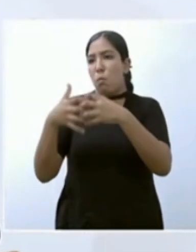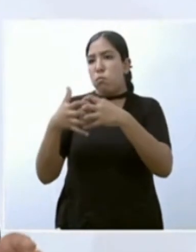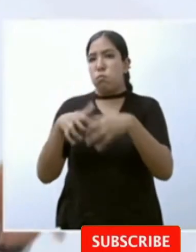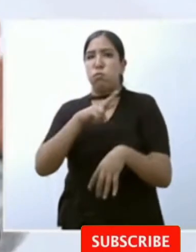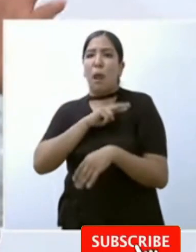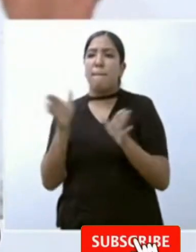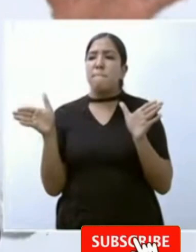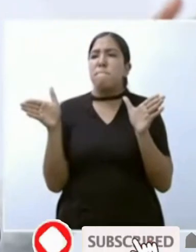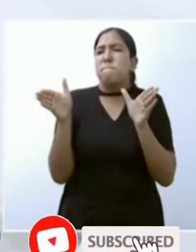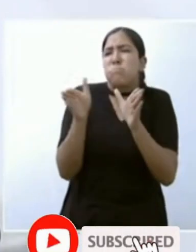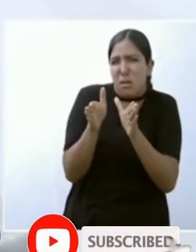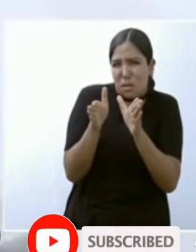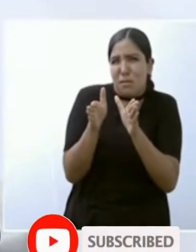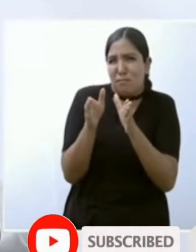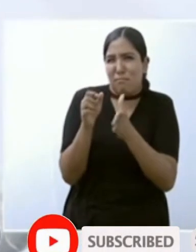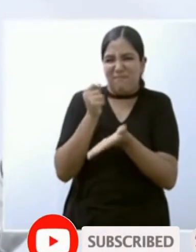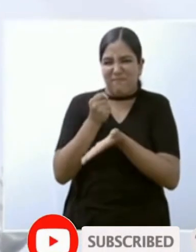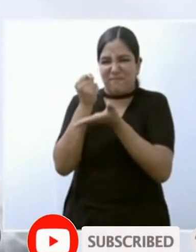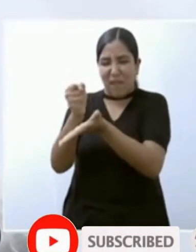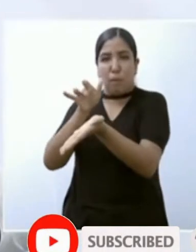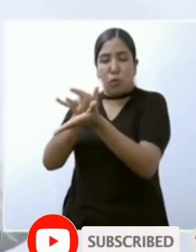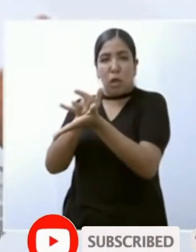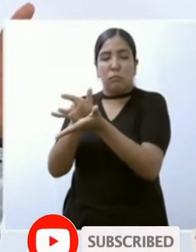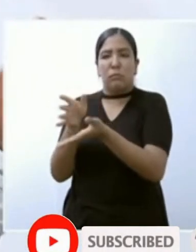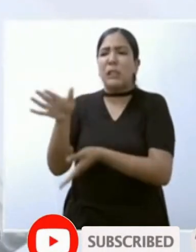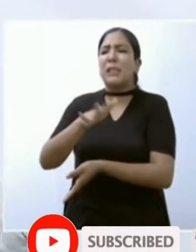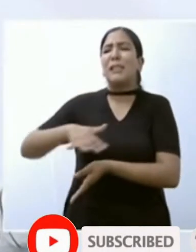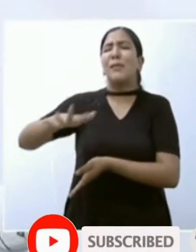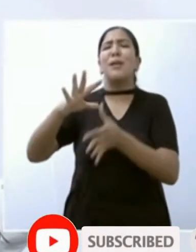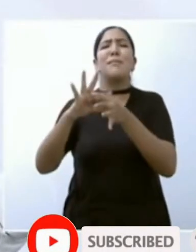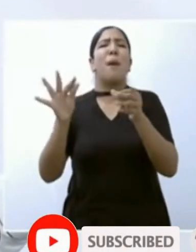¿por qué hablo de esto? porque